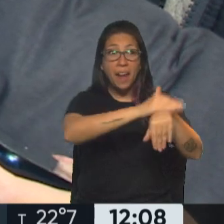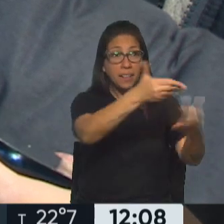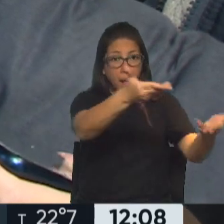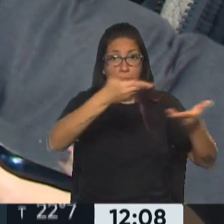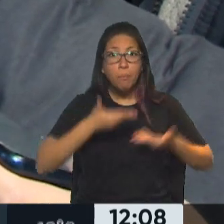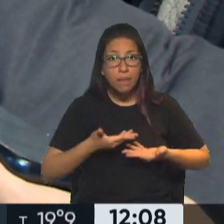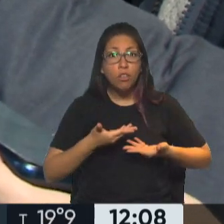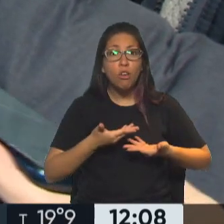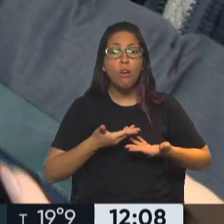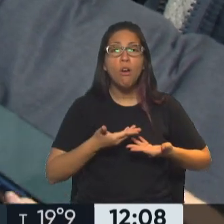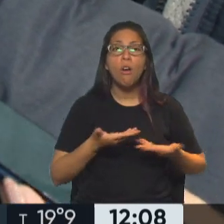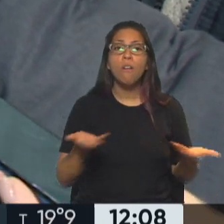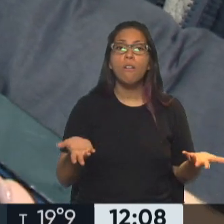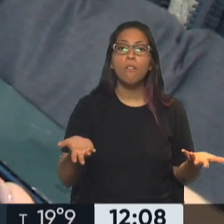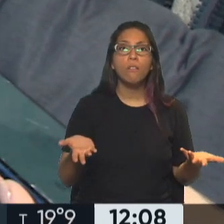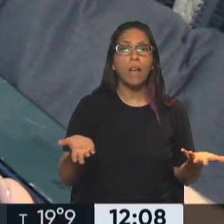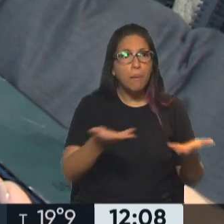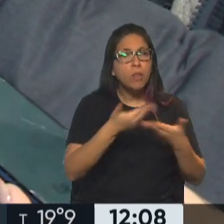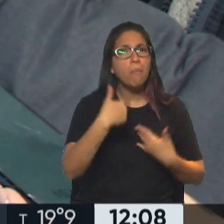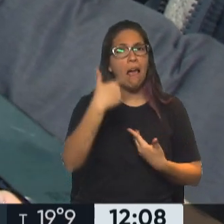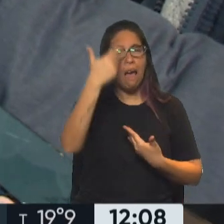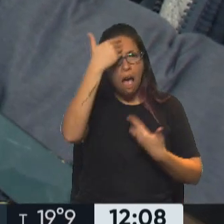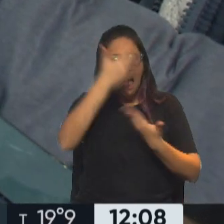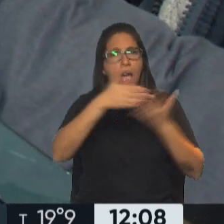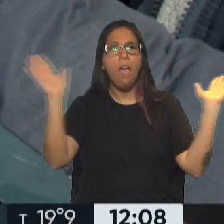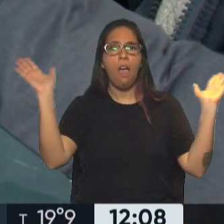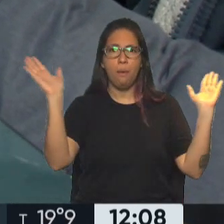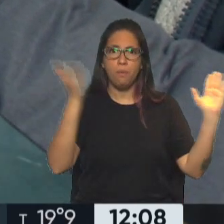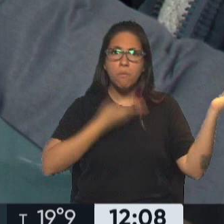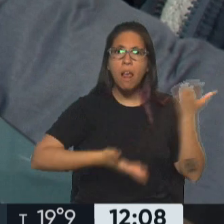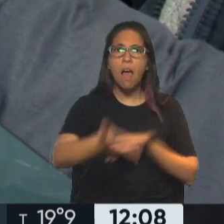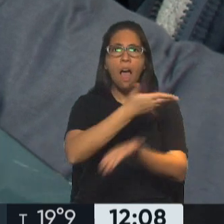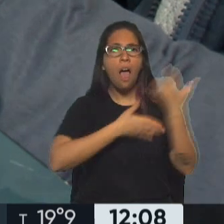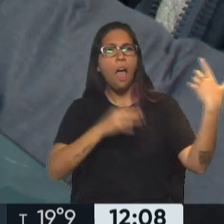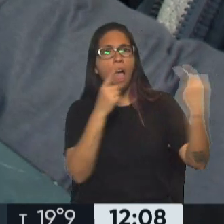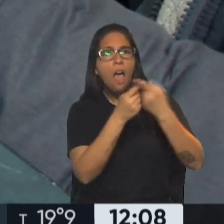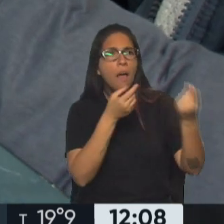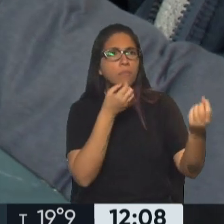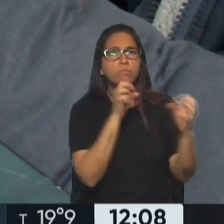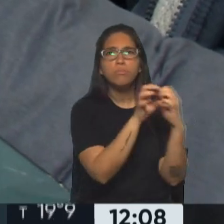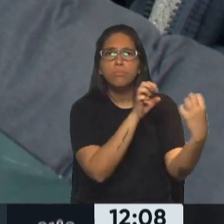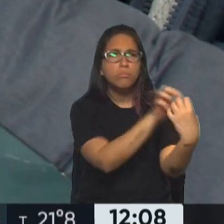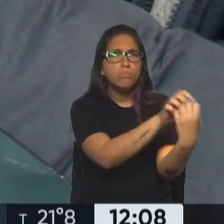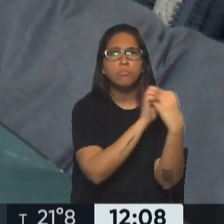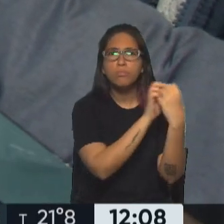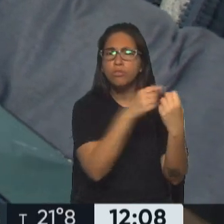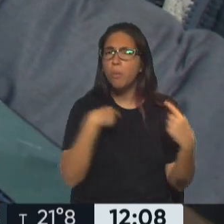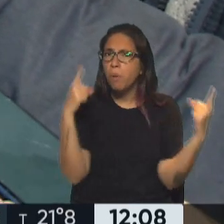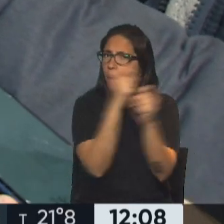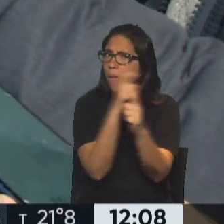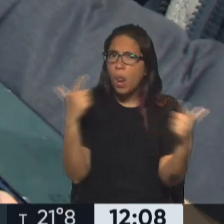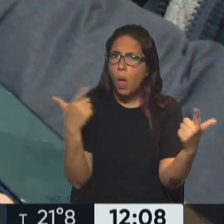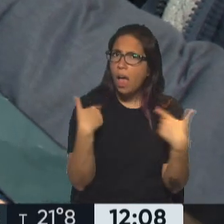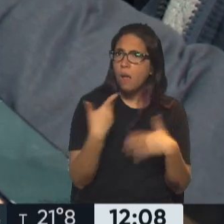la amplitud democrática para poder discutir ideas, no tengo ningún inconveniente en hacerlo. En